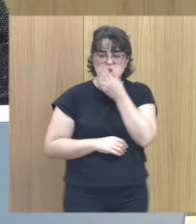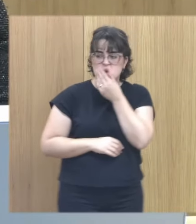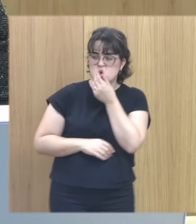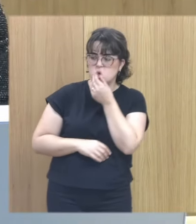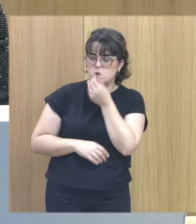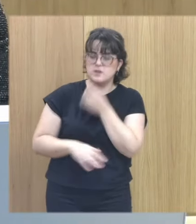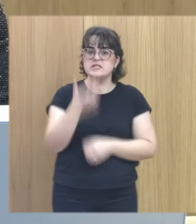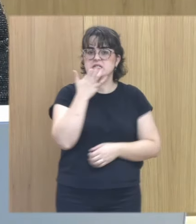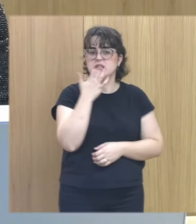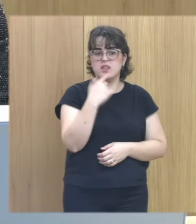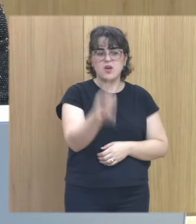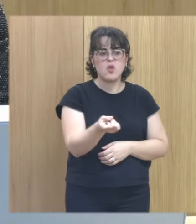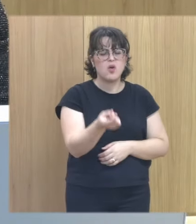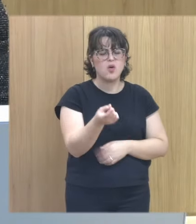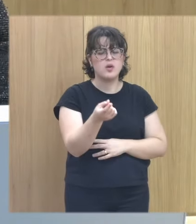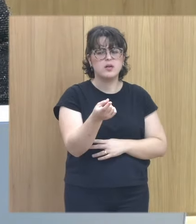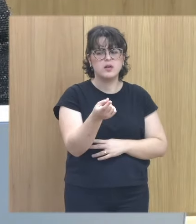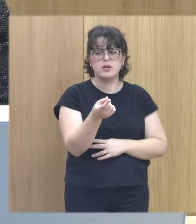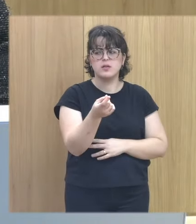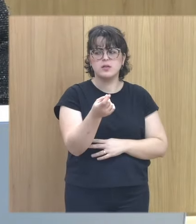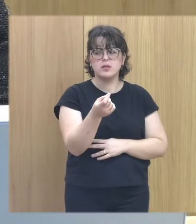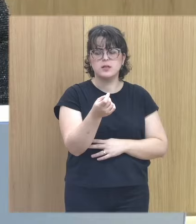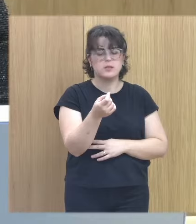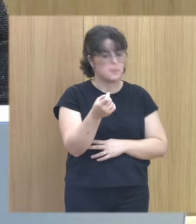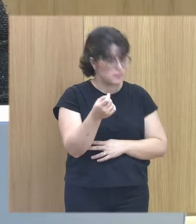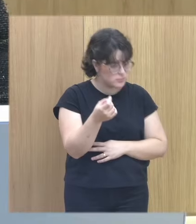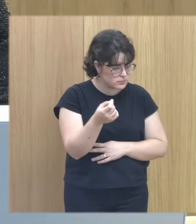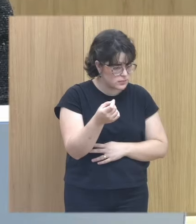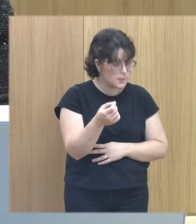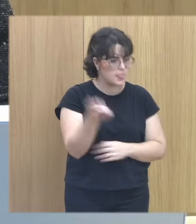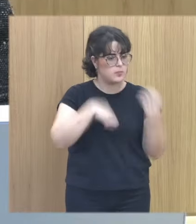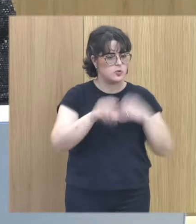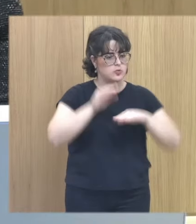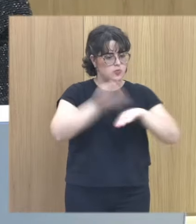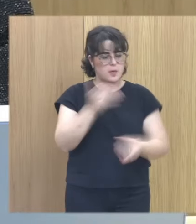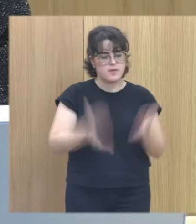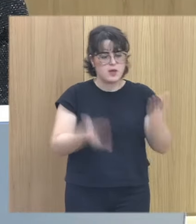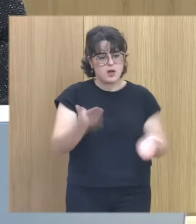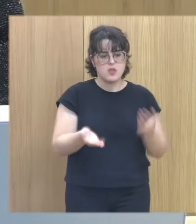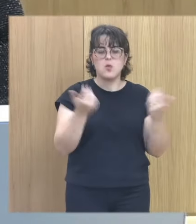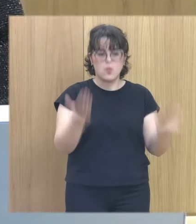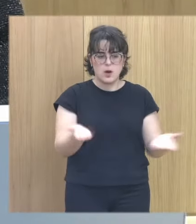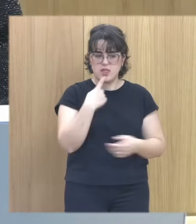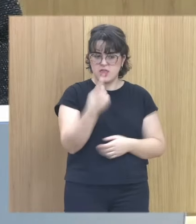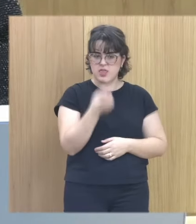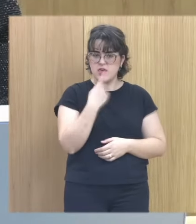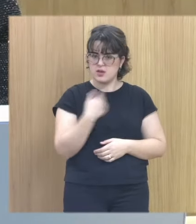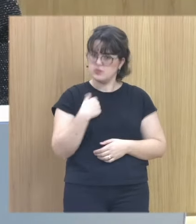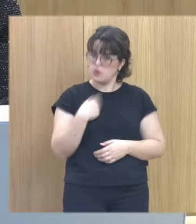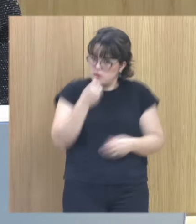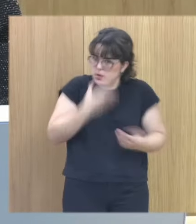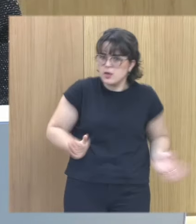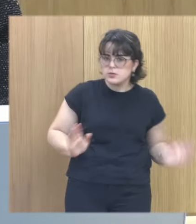cuando yo decía antes lo de evaluar a las personas por lo que hacen por lo que dicen ¿no? ¿cuántas veces no dice no es que yo ya estoy bien?